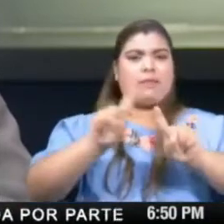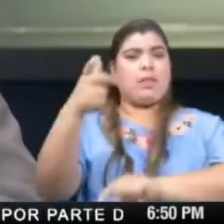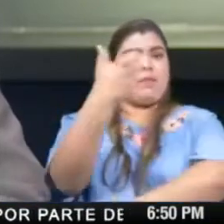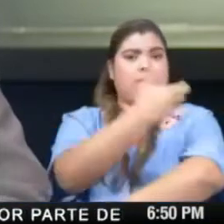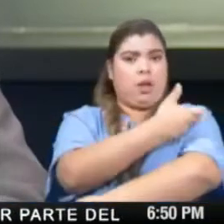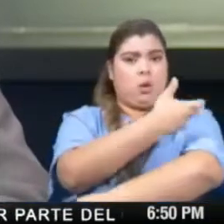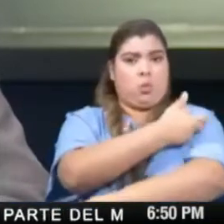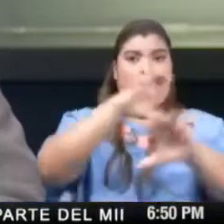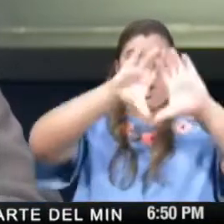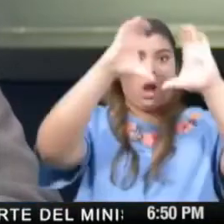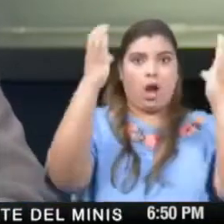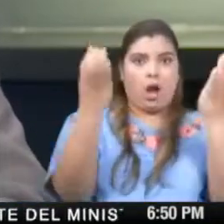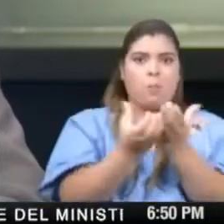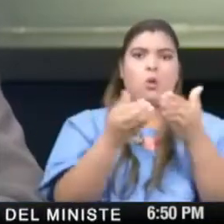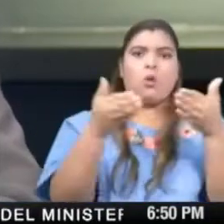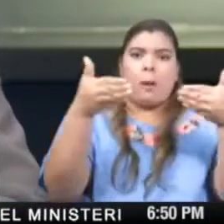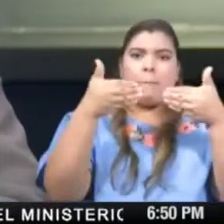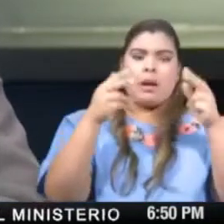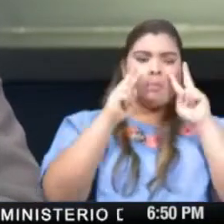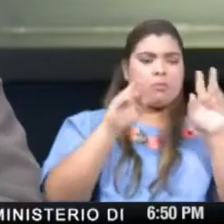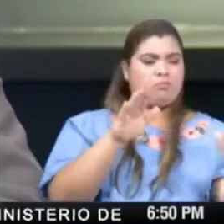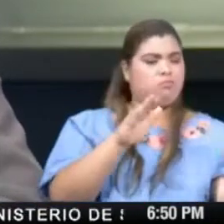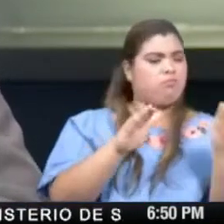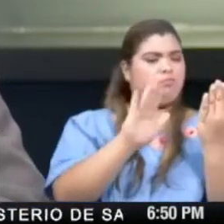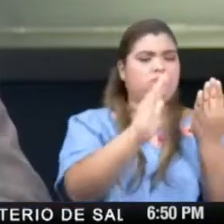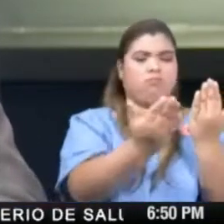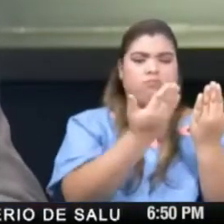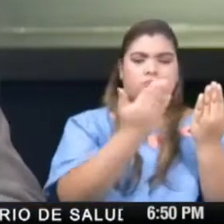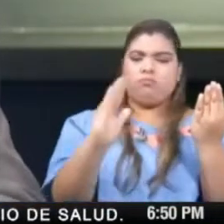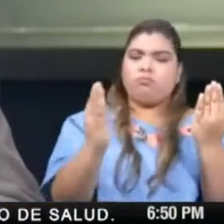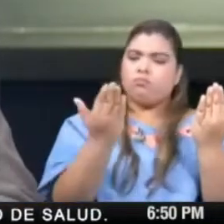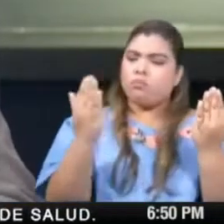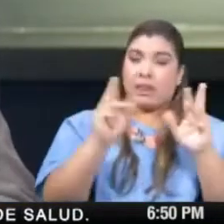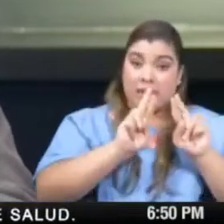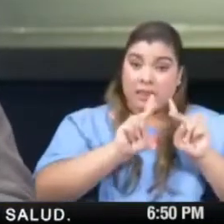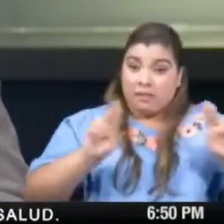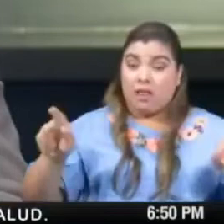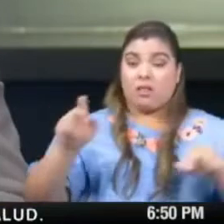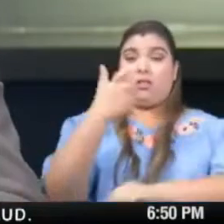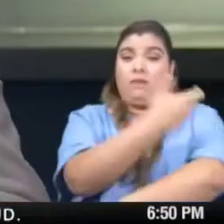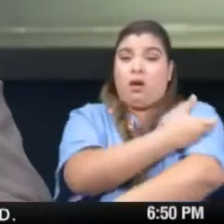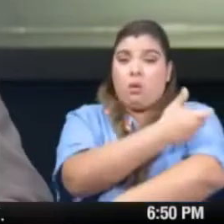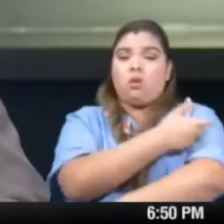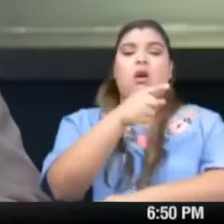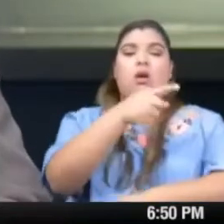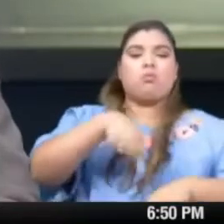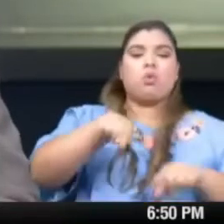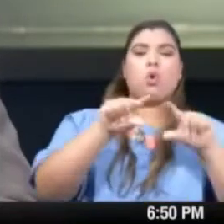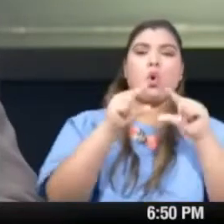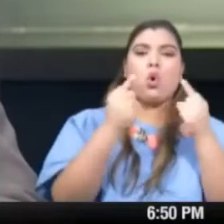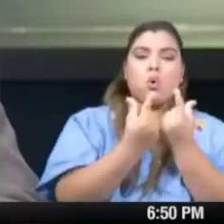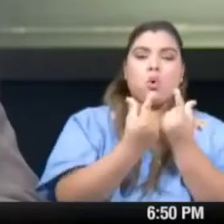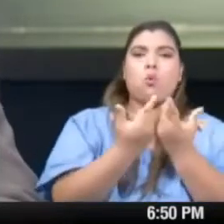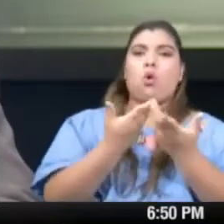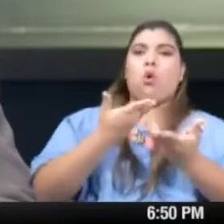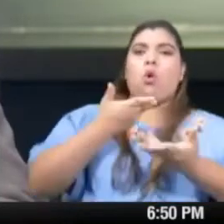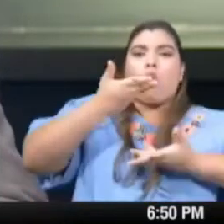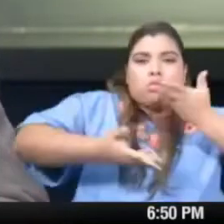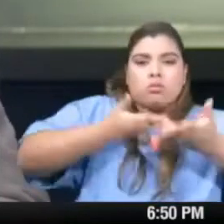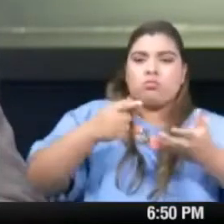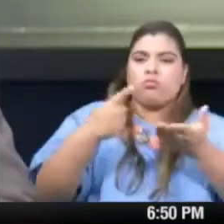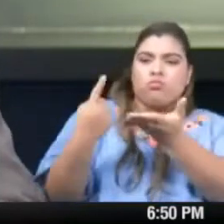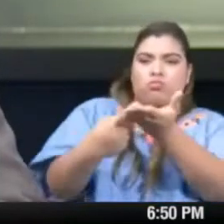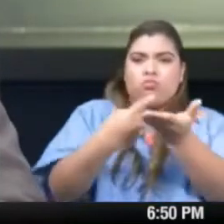nivel mundial. Ese equipo de la mesa temática es un grupo asesor que se dedica a bajar